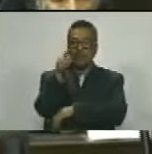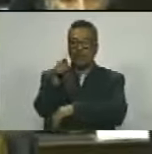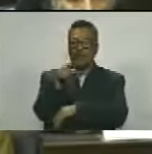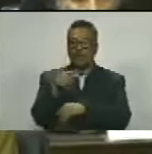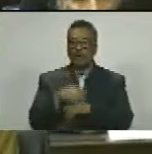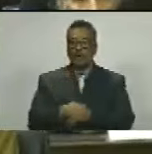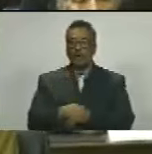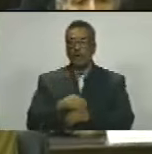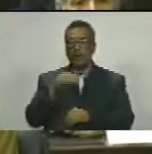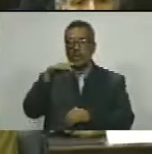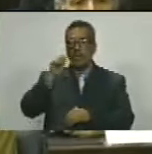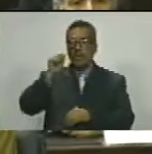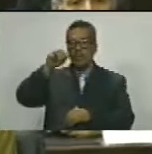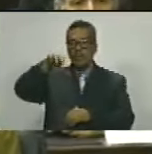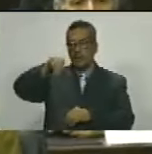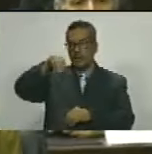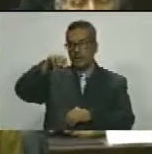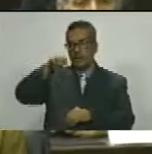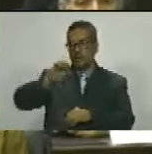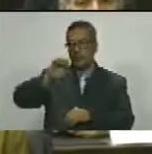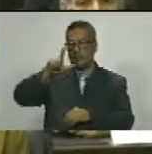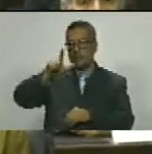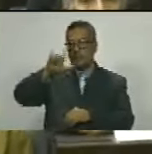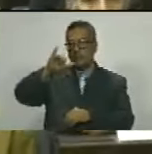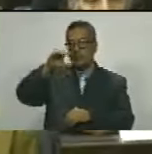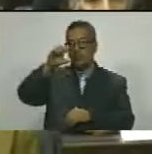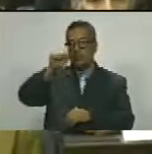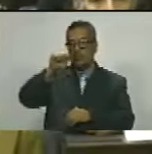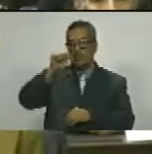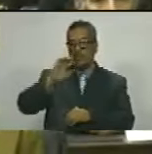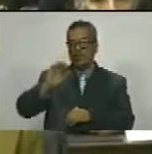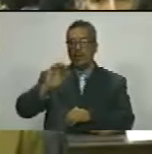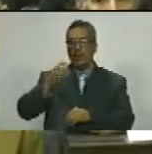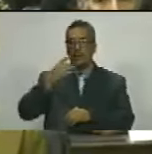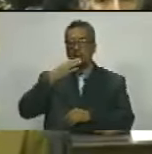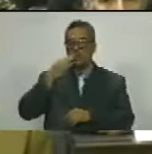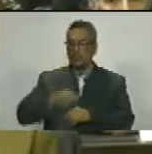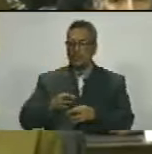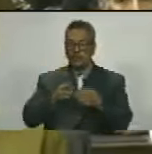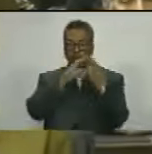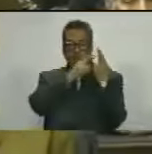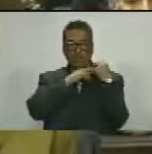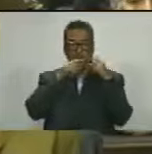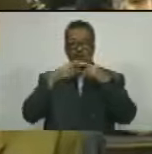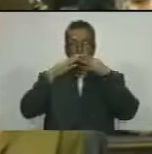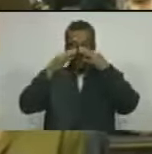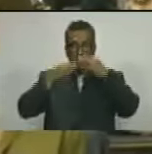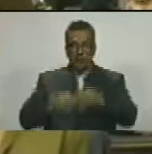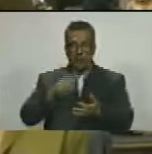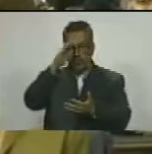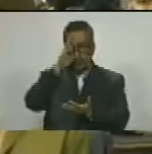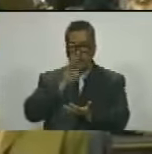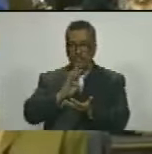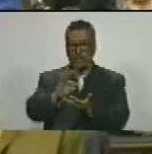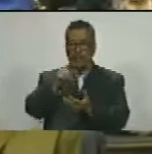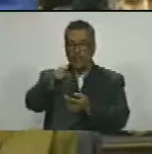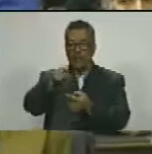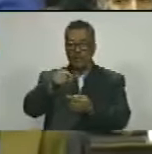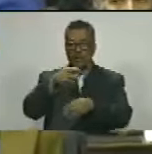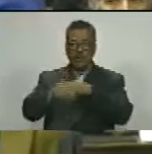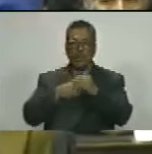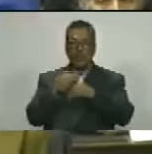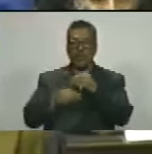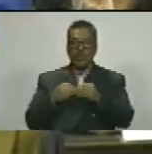francisco ameliax orta representa garantía de fiel estricto y exacto